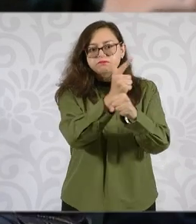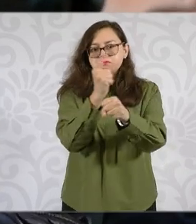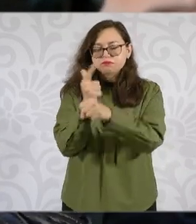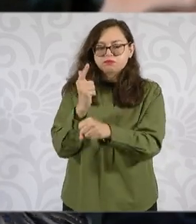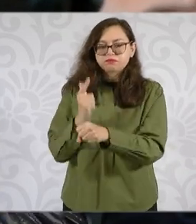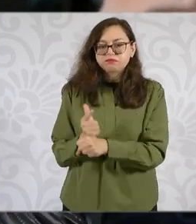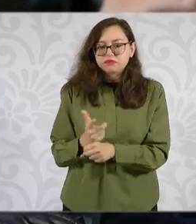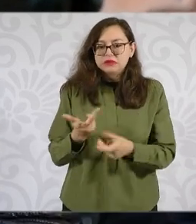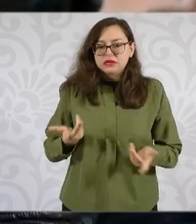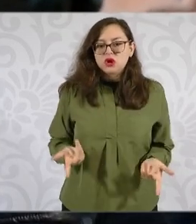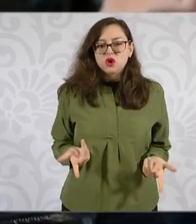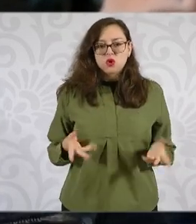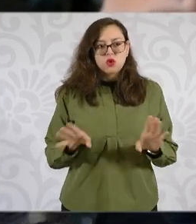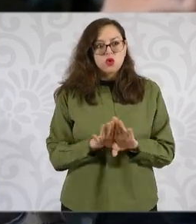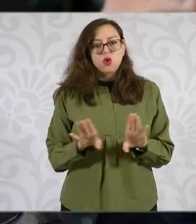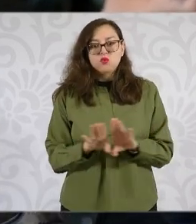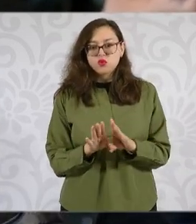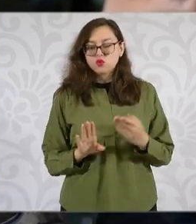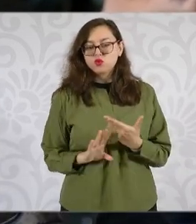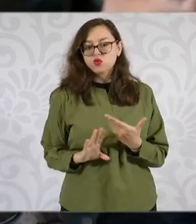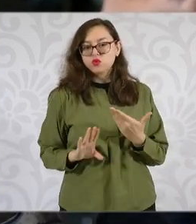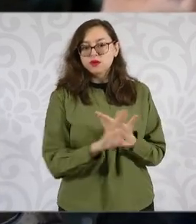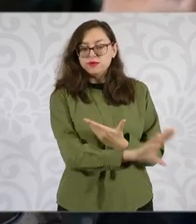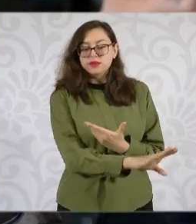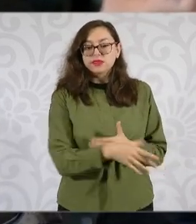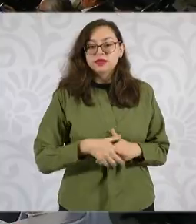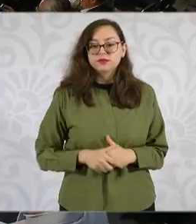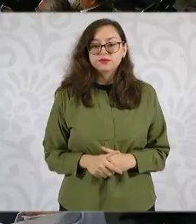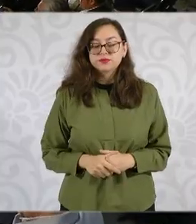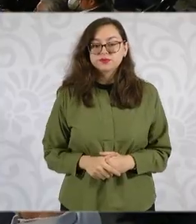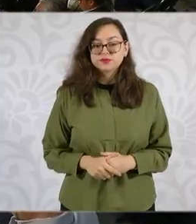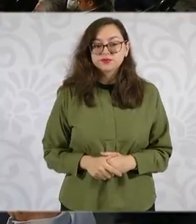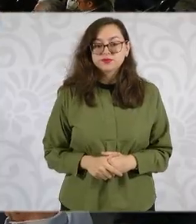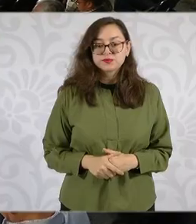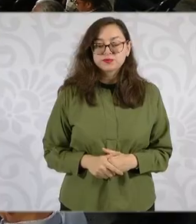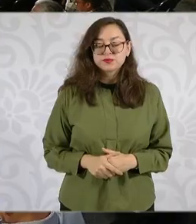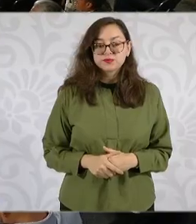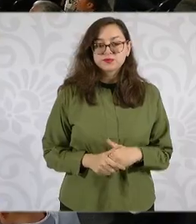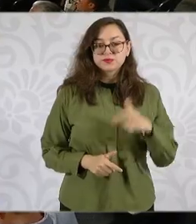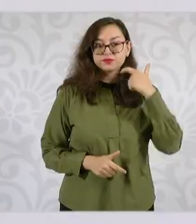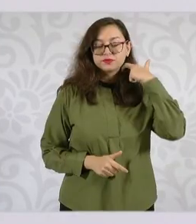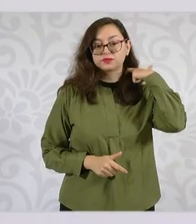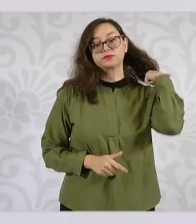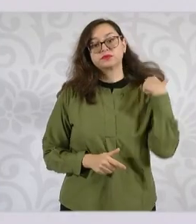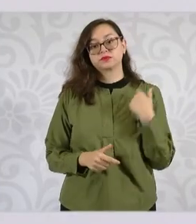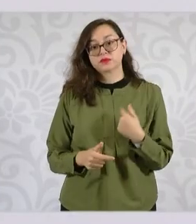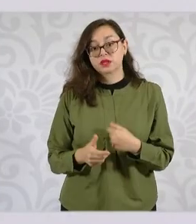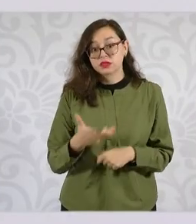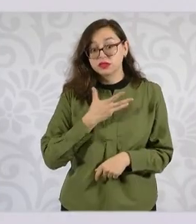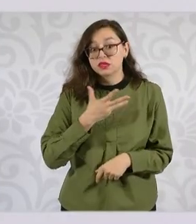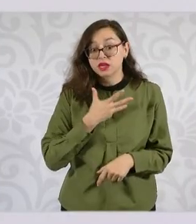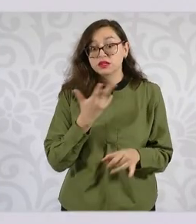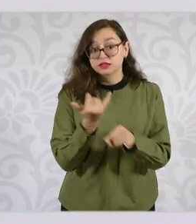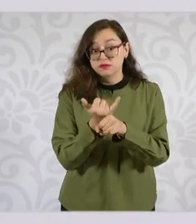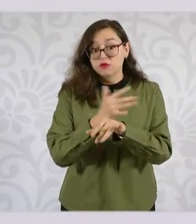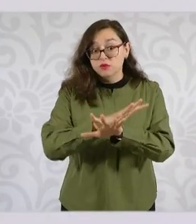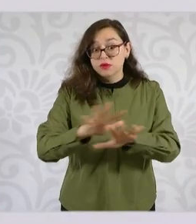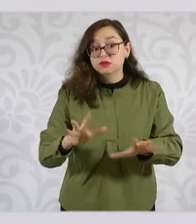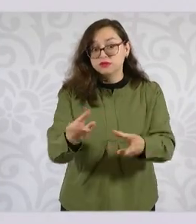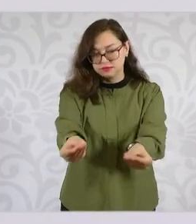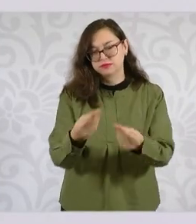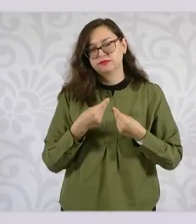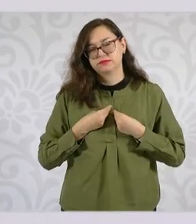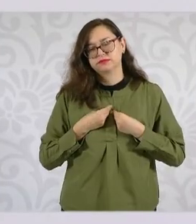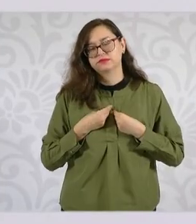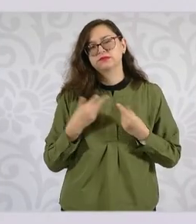fenómeno y cómo podría combatirse este problema. Pues si tienen más datos, con gusto lo revisamos.